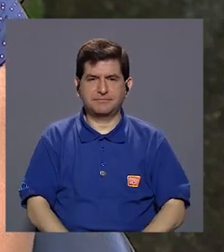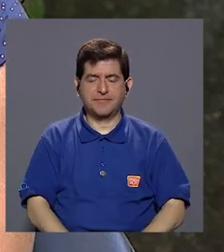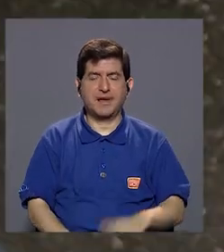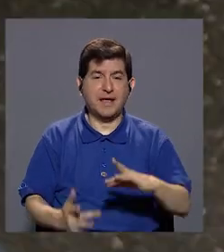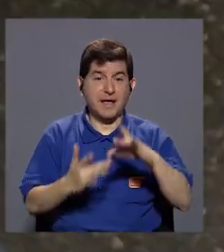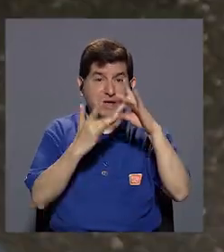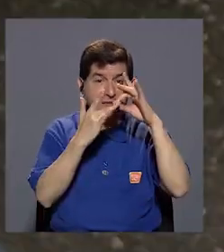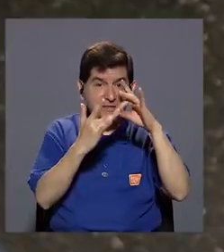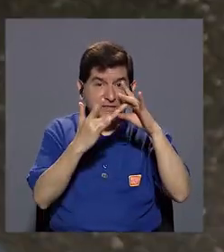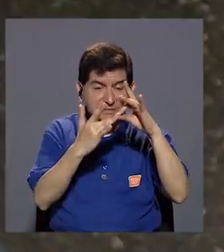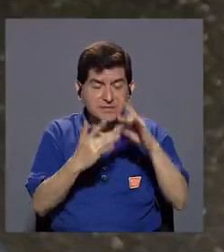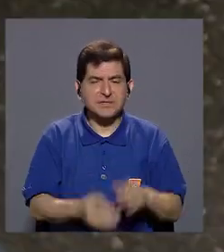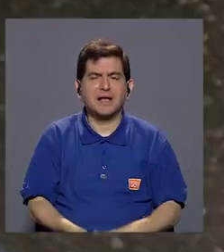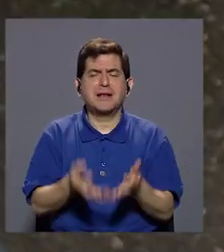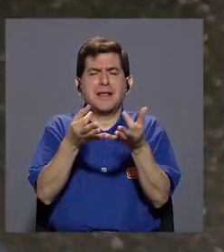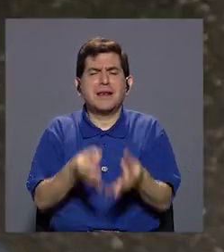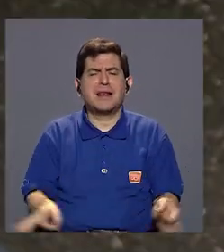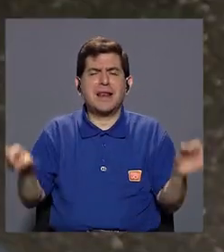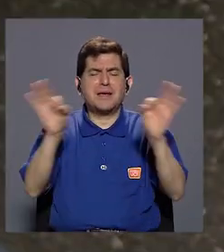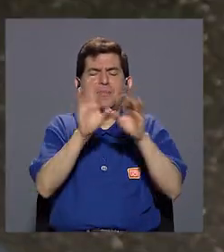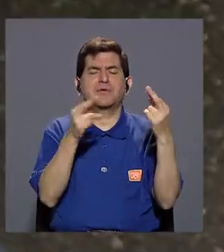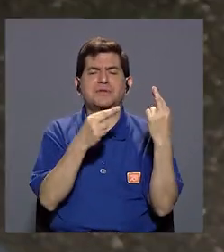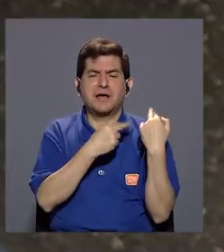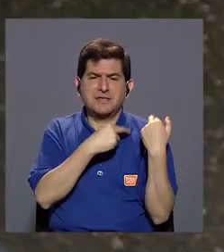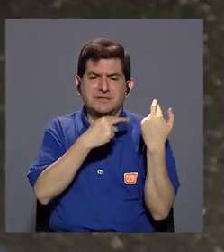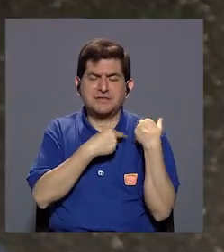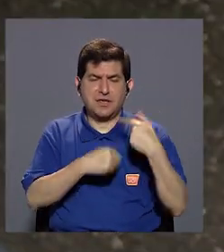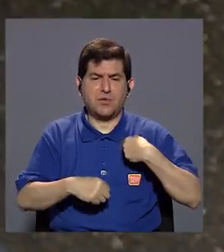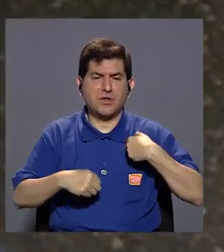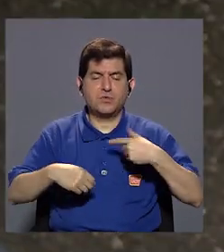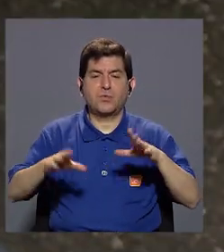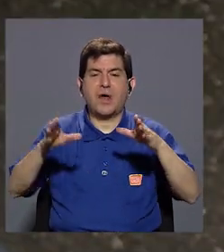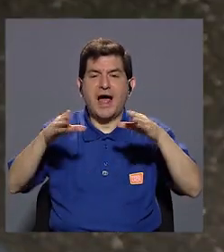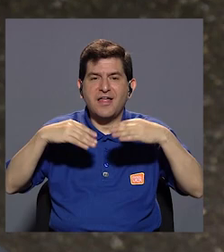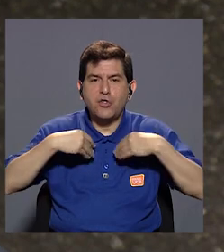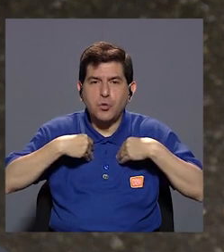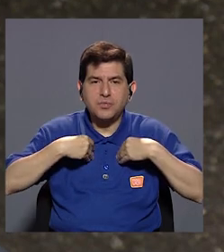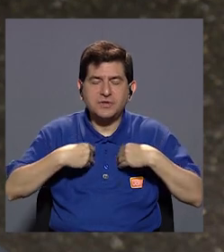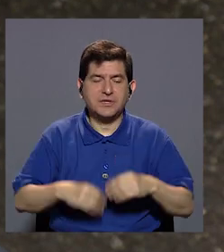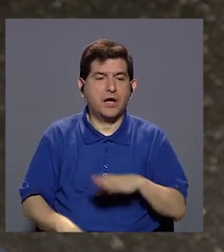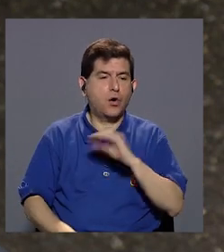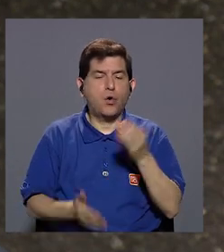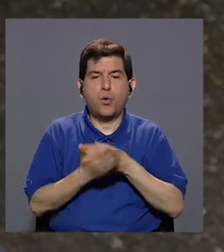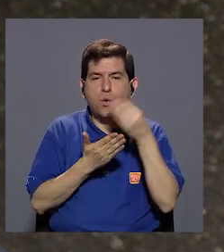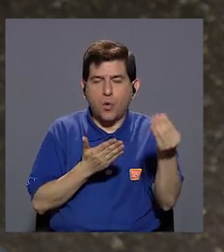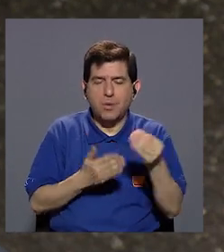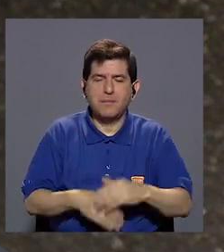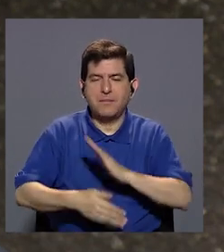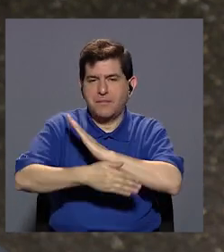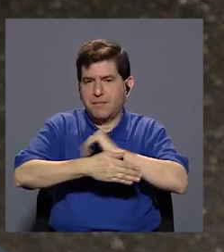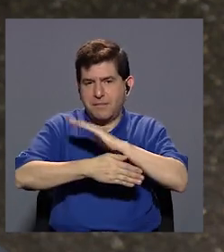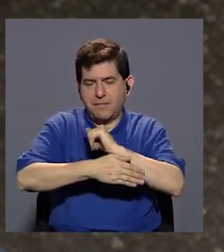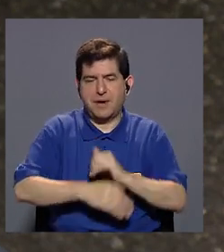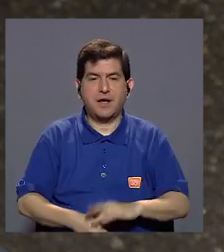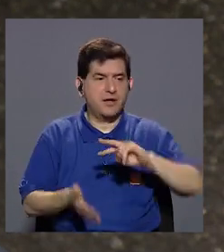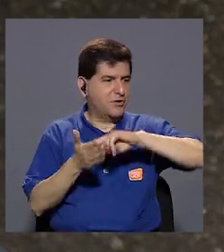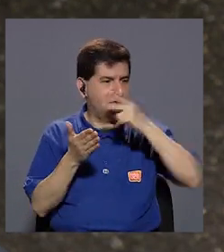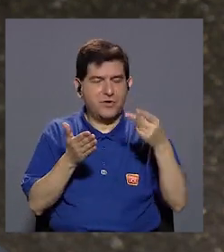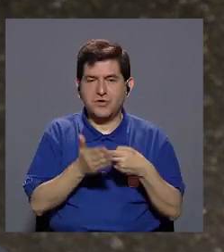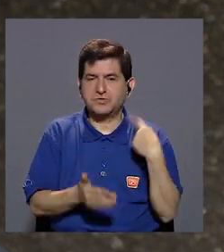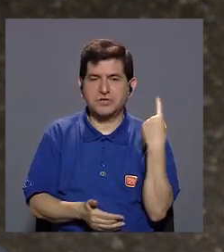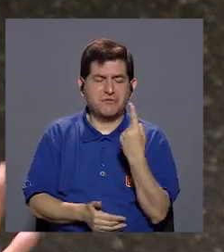Y sobre todo la importancia de la responsabilidad cuando uno adopta o cuando uno adquiere una mascota, ¿verdad? No es así como